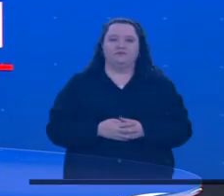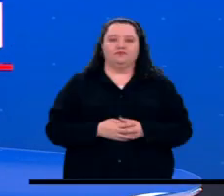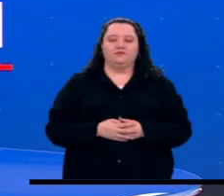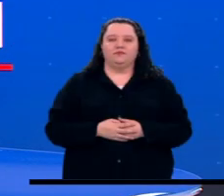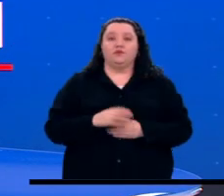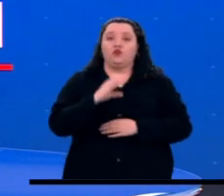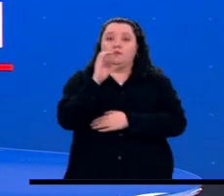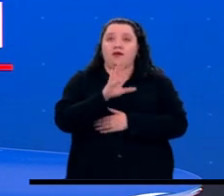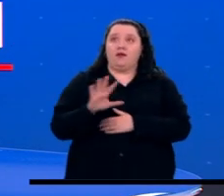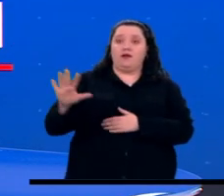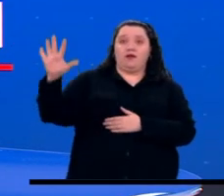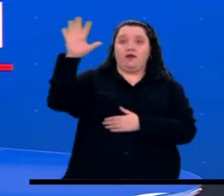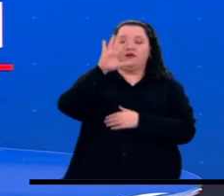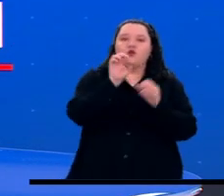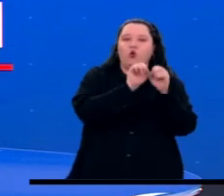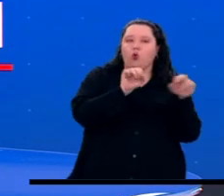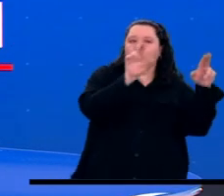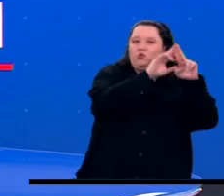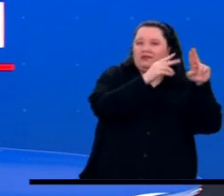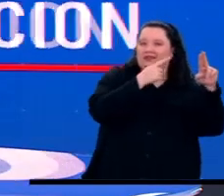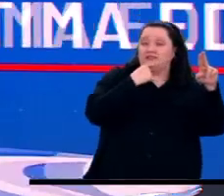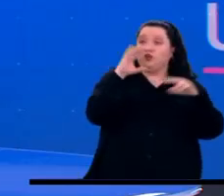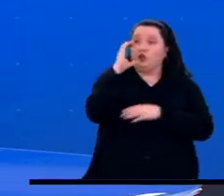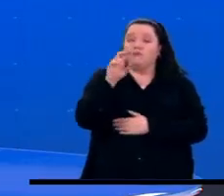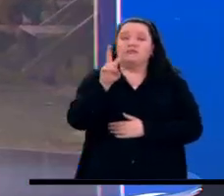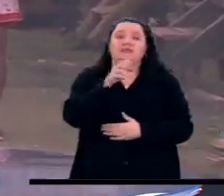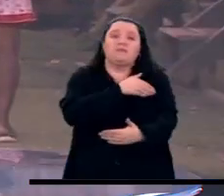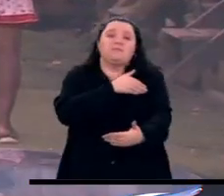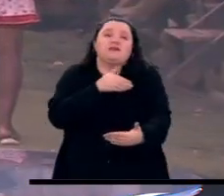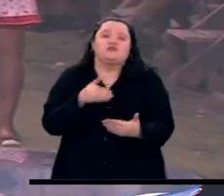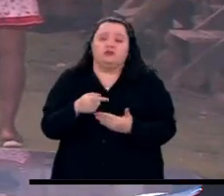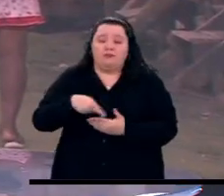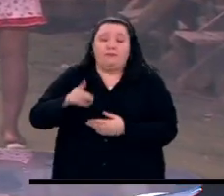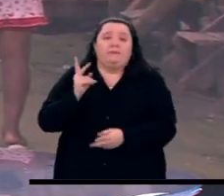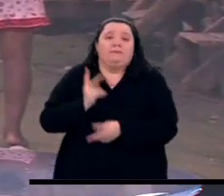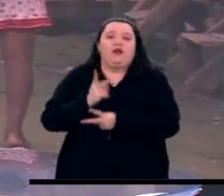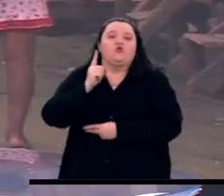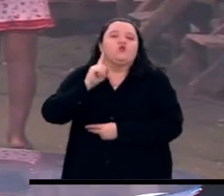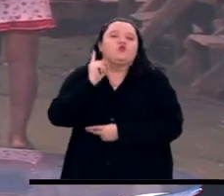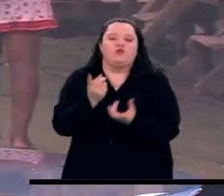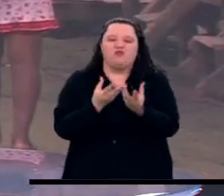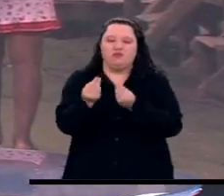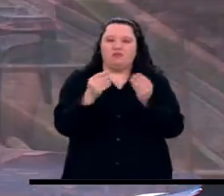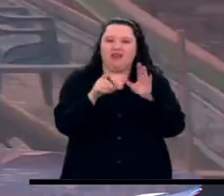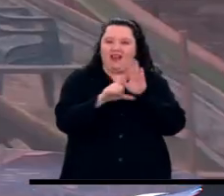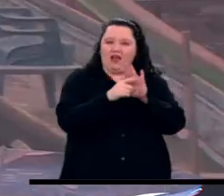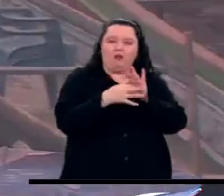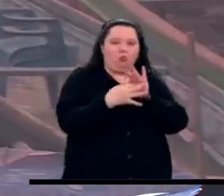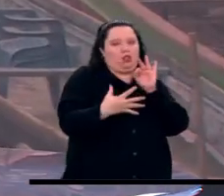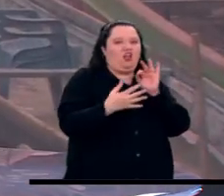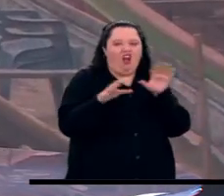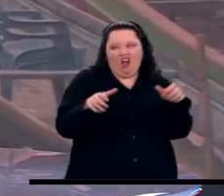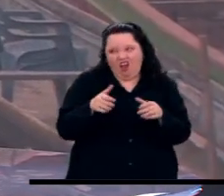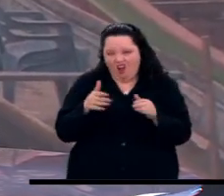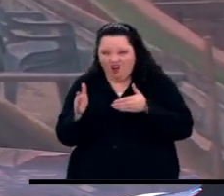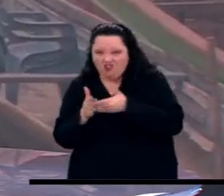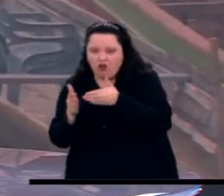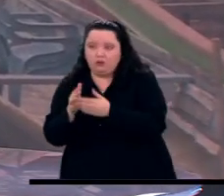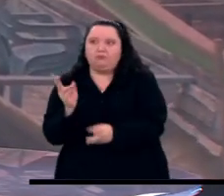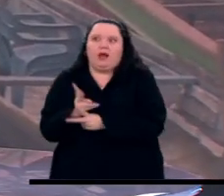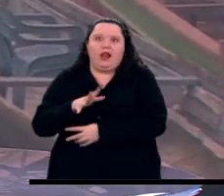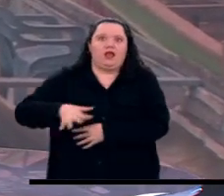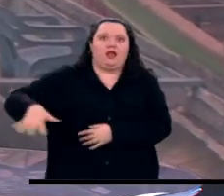En Colombia, según Naciones Unidas, hay más de 7 millones de personas en riesgo por la influencia de grupos armados ilegales. Para varios